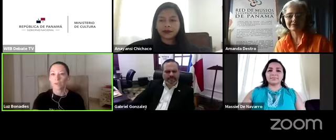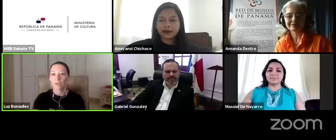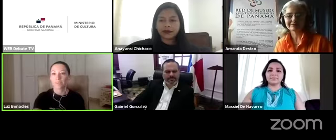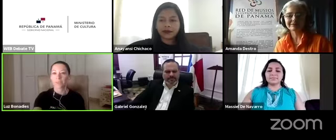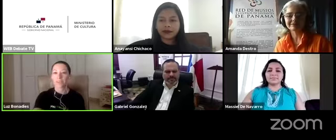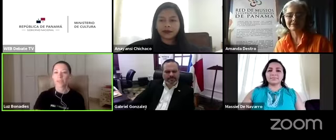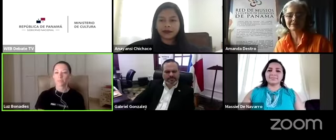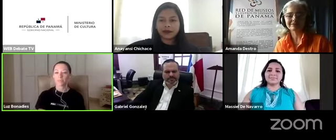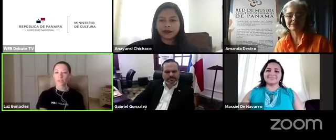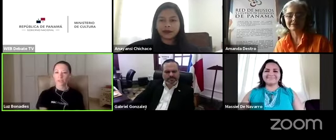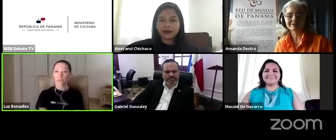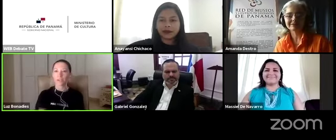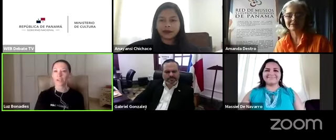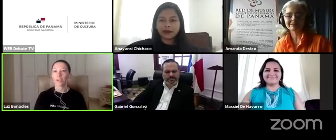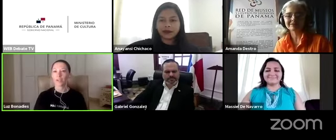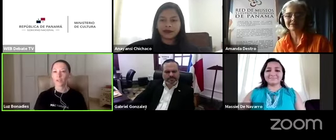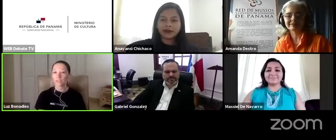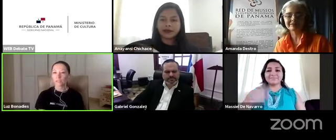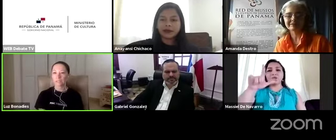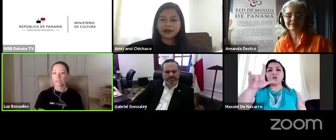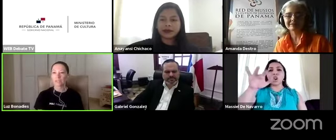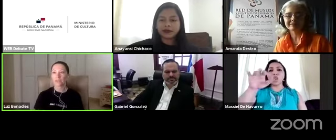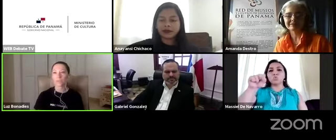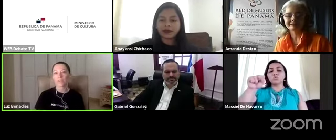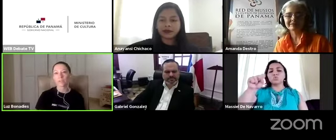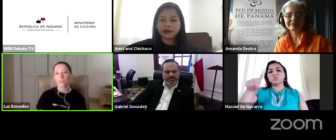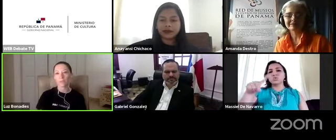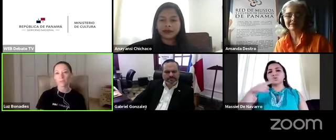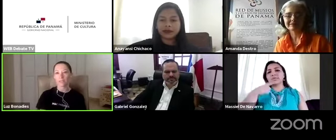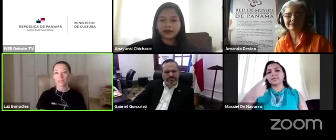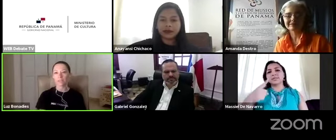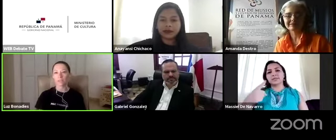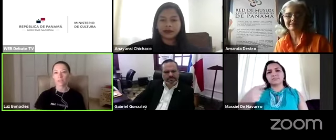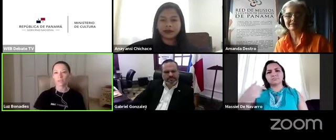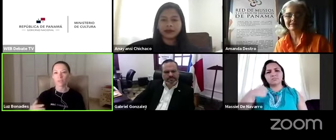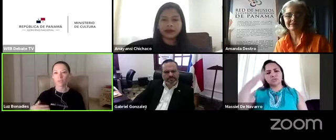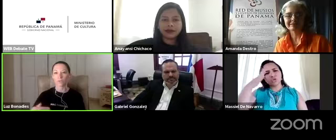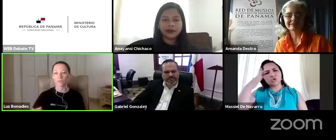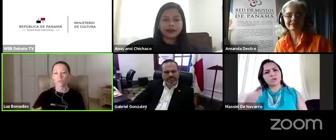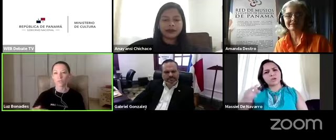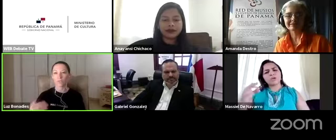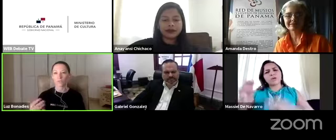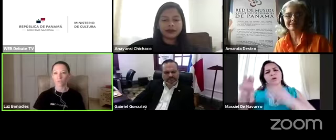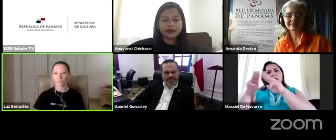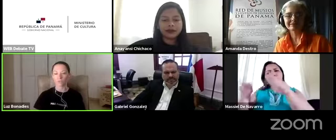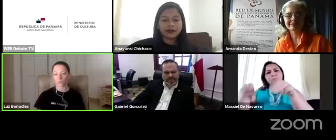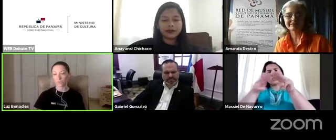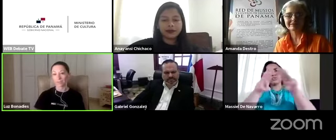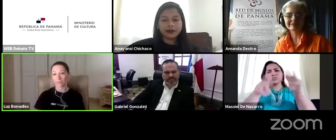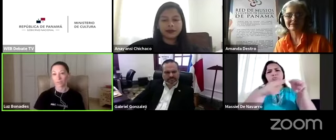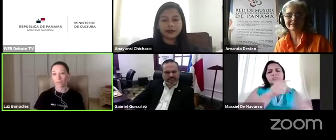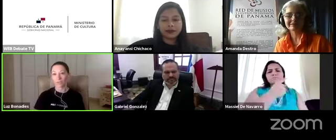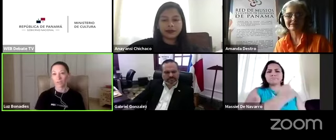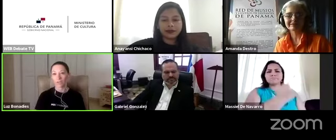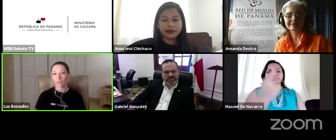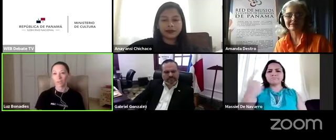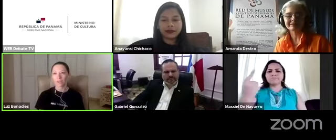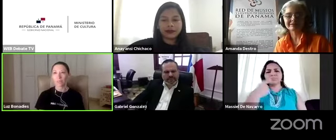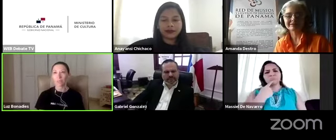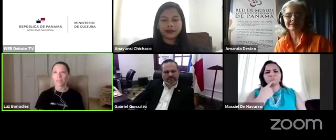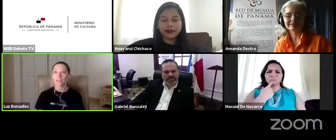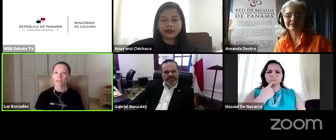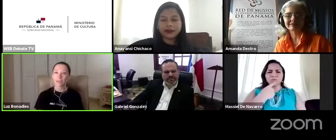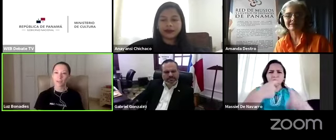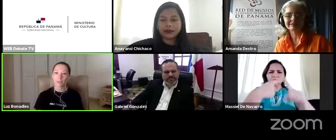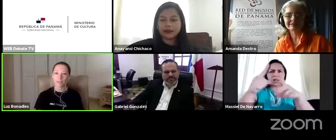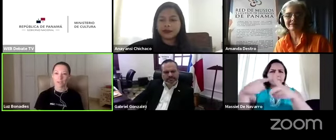Hola, pues yo creo que el rol que tiene cada museo es muy intrínseco a su misión y a su mandato. Creo que